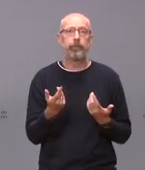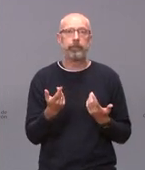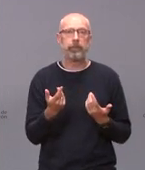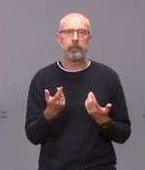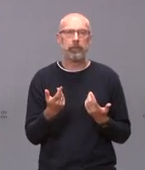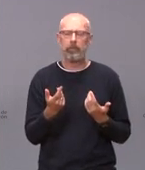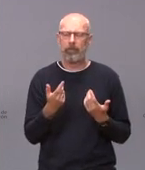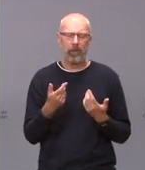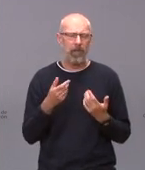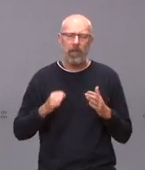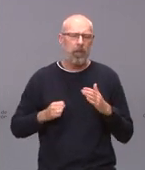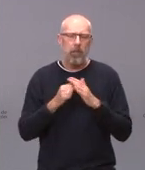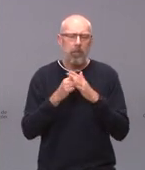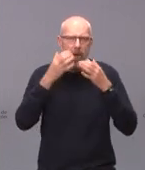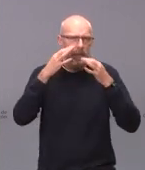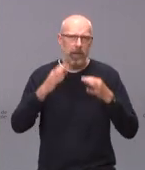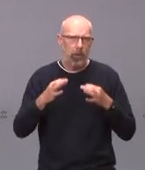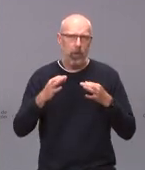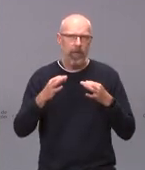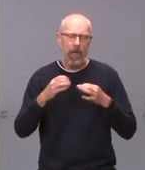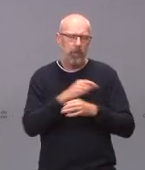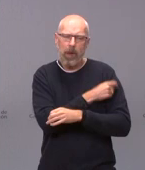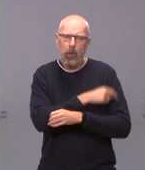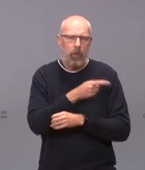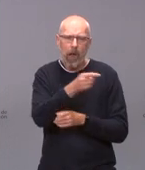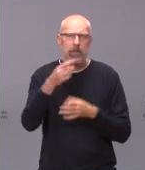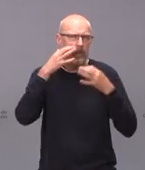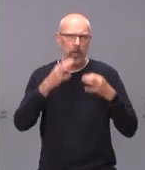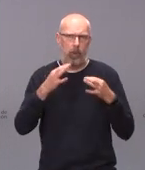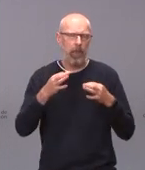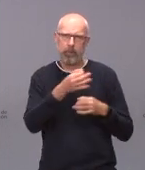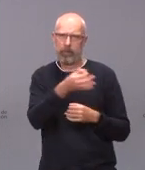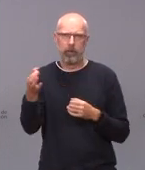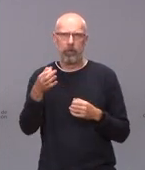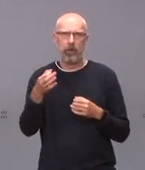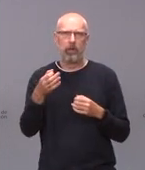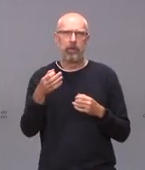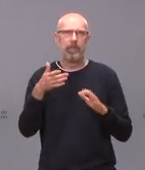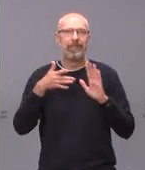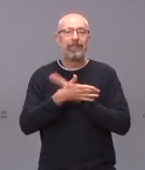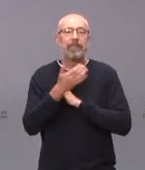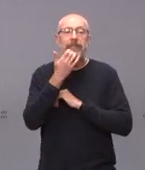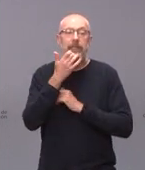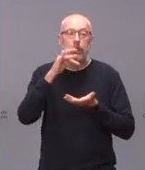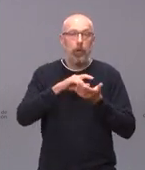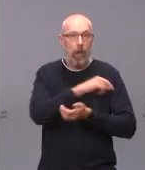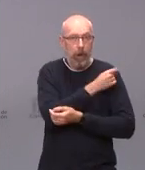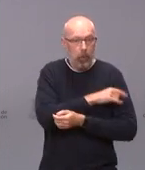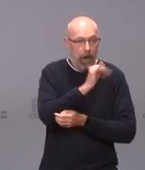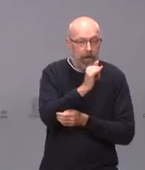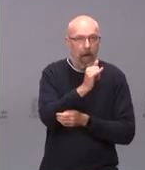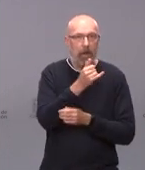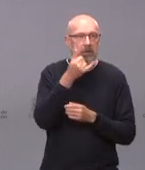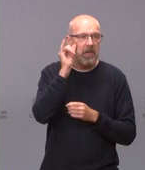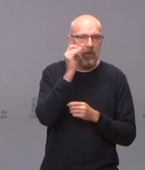extremadamente seguro vacunarse y sobre todo se corre muchísimo menos riesgo vacunándose que no